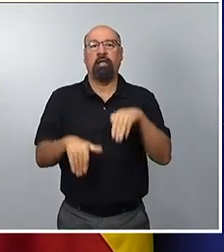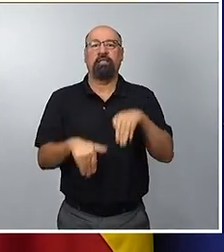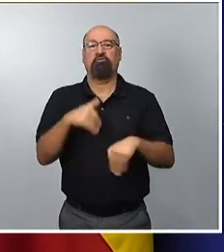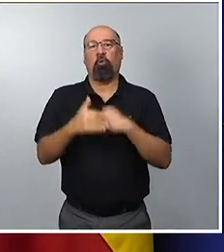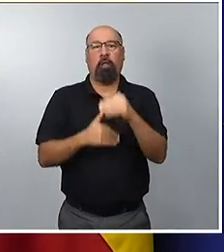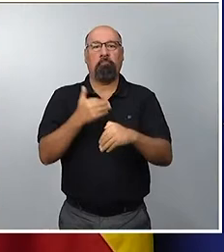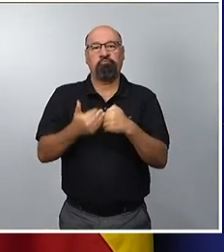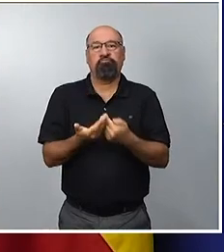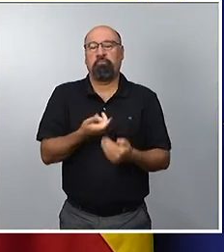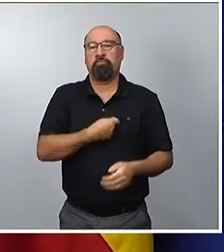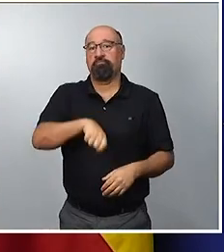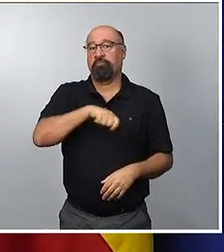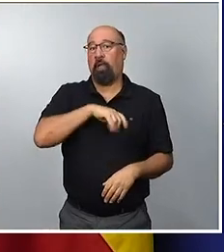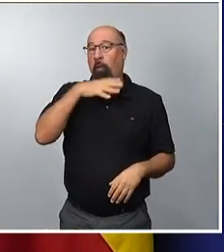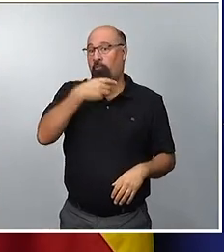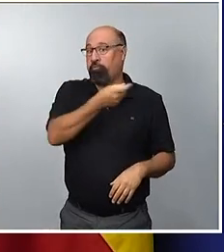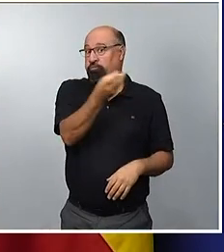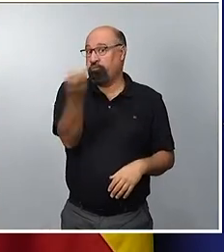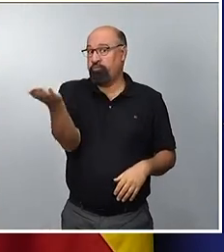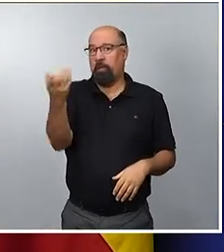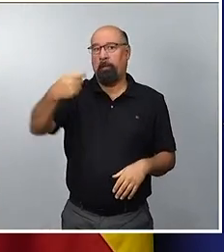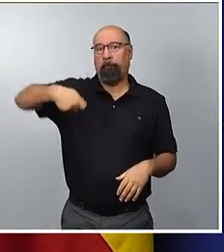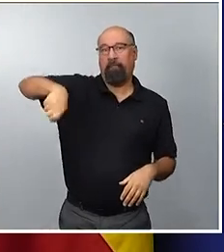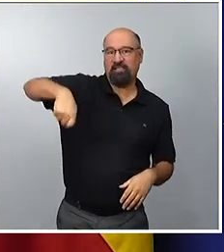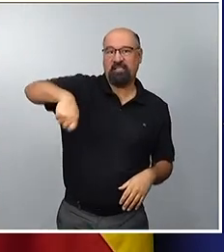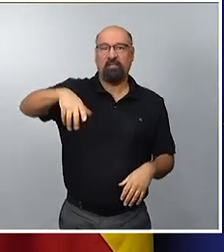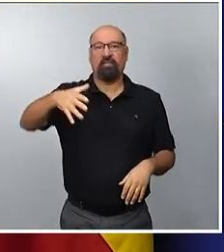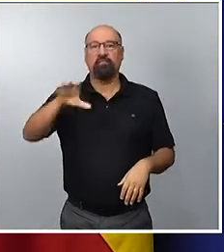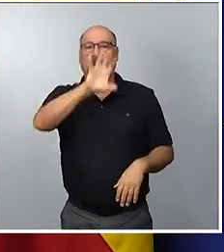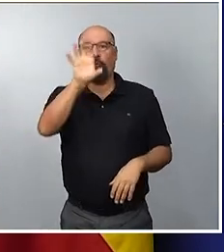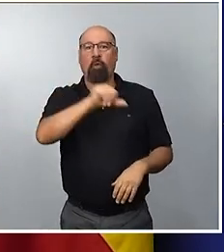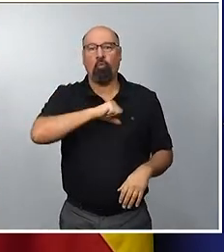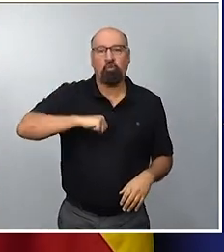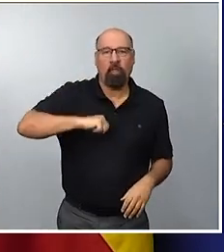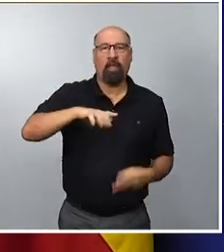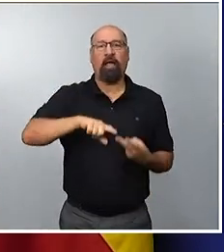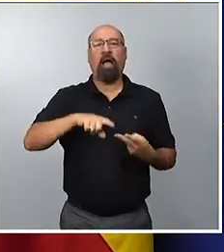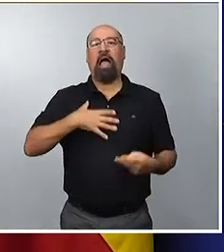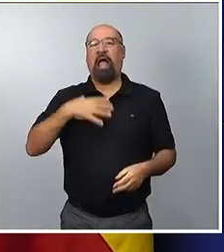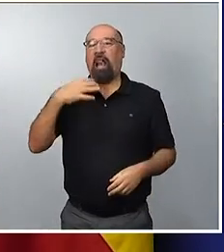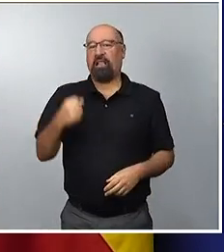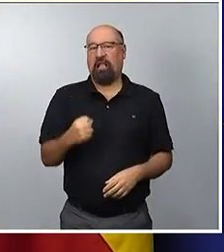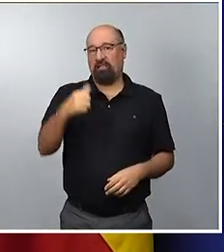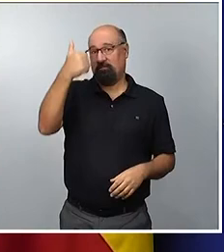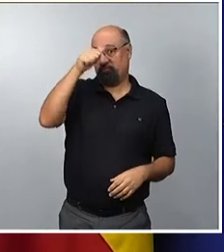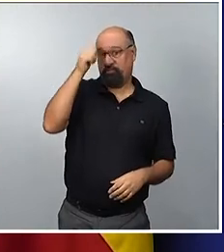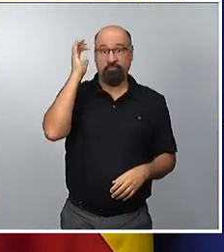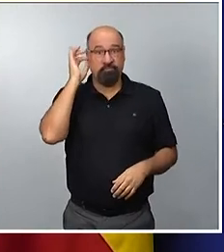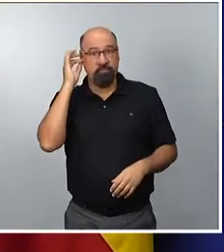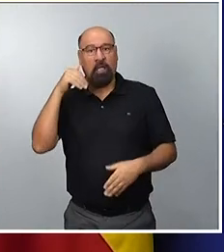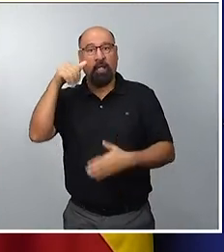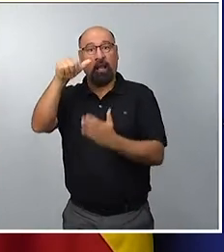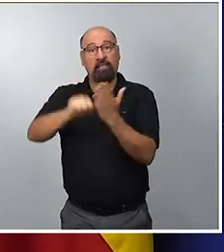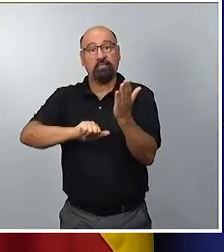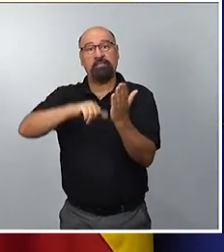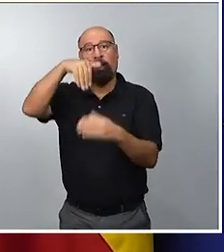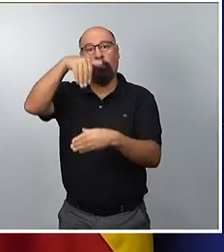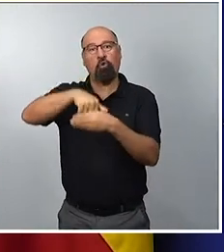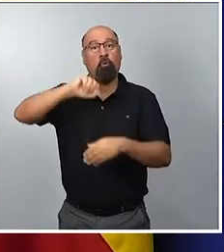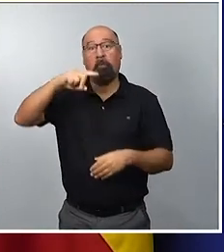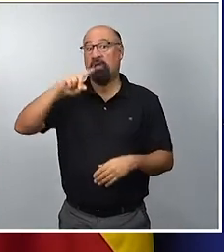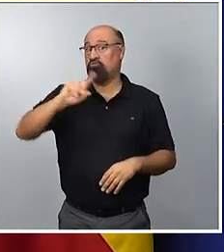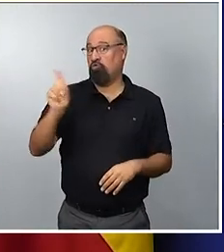presidentes y presidentas autonómicos y alcaldes y alcaldesas que no fueron la lista más votada y, sin embargo, legítimamente son hoy